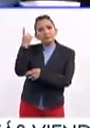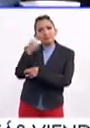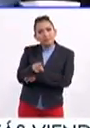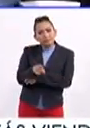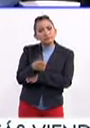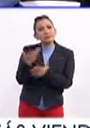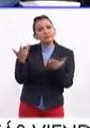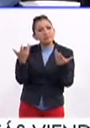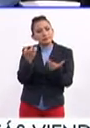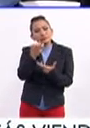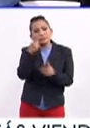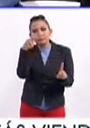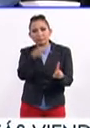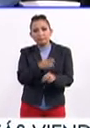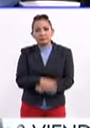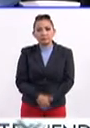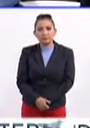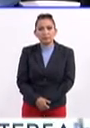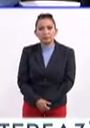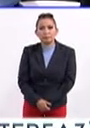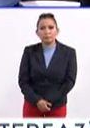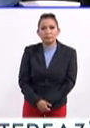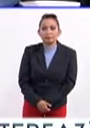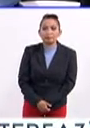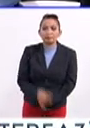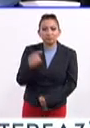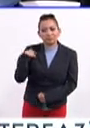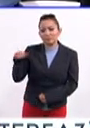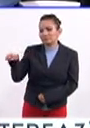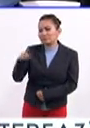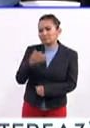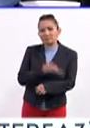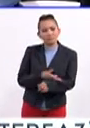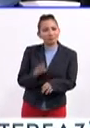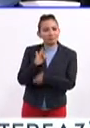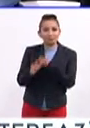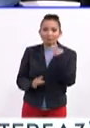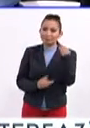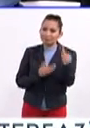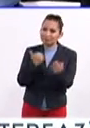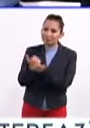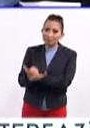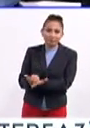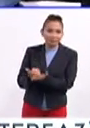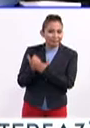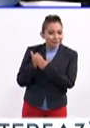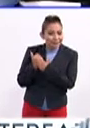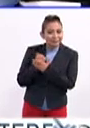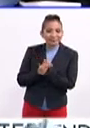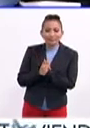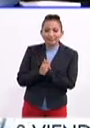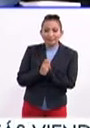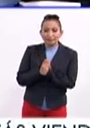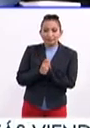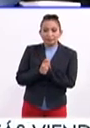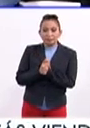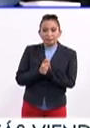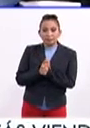pudieras lograr este objetivo? Ah, pues, yo creo que mi familia fue todo, porque, este, pues,